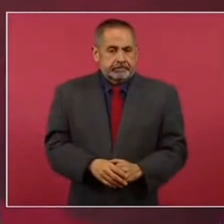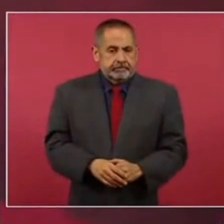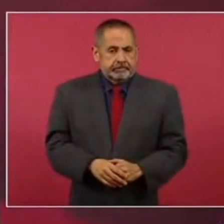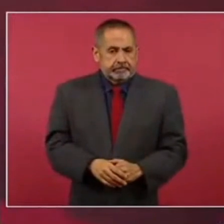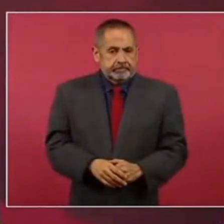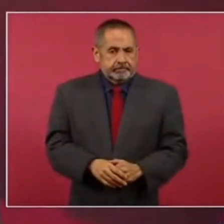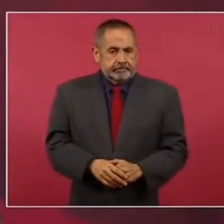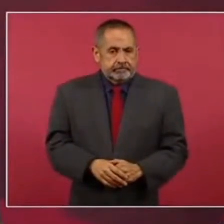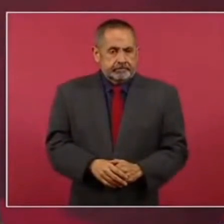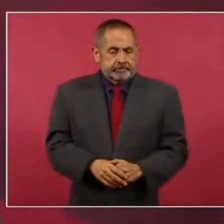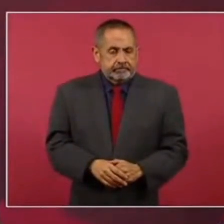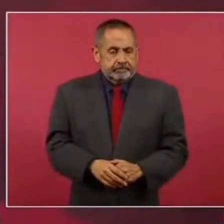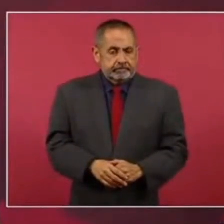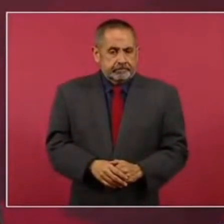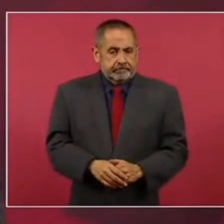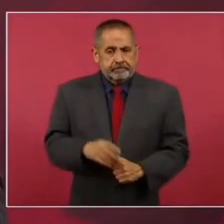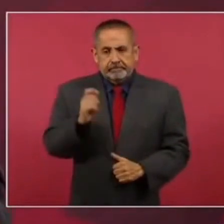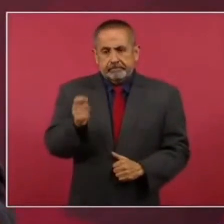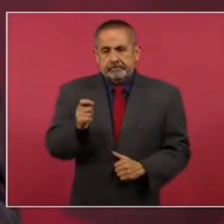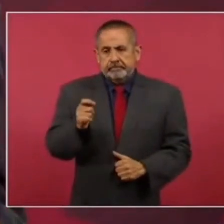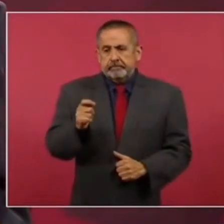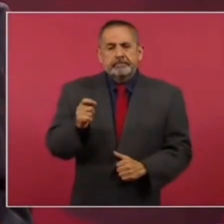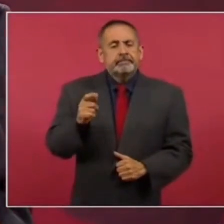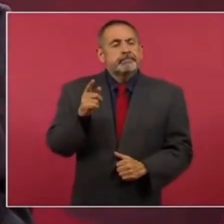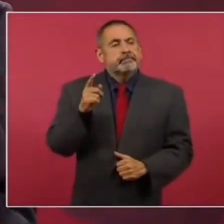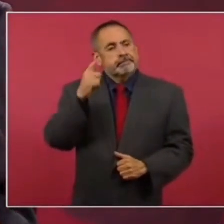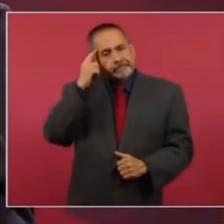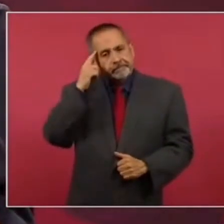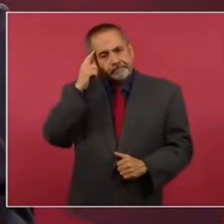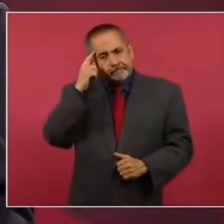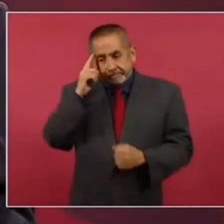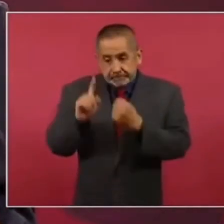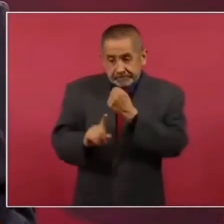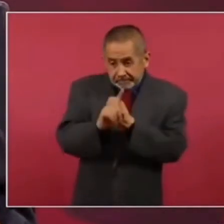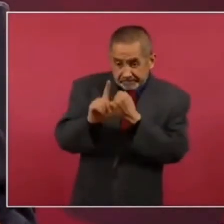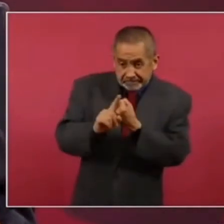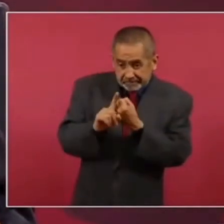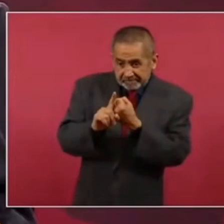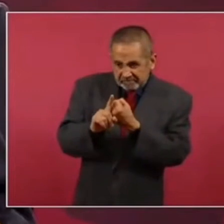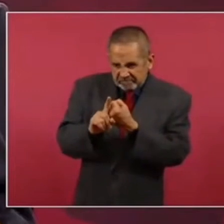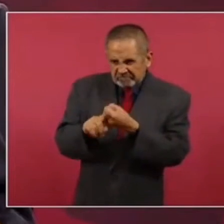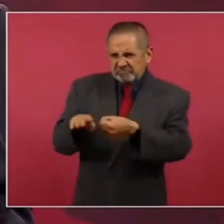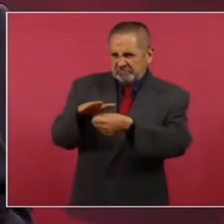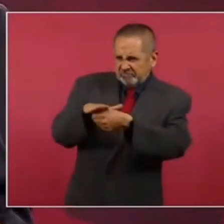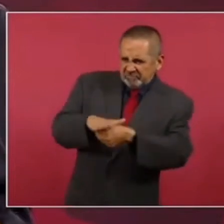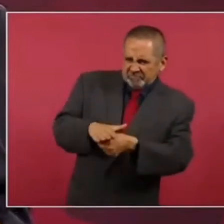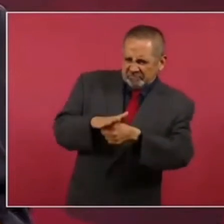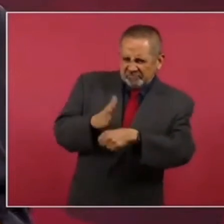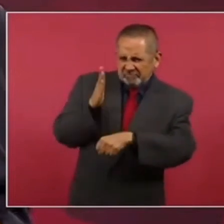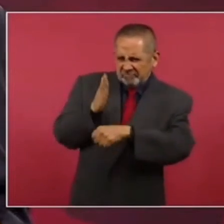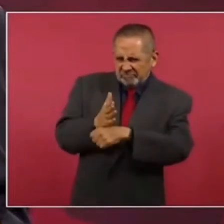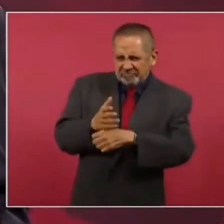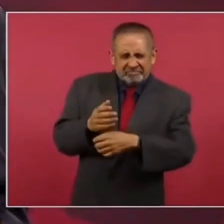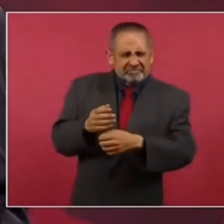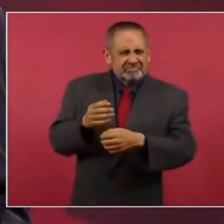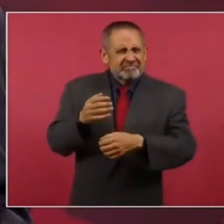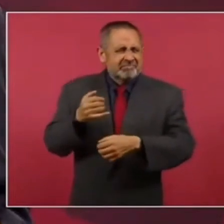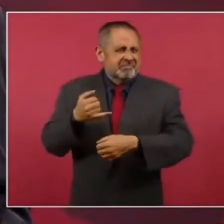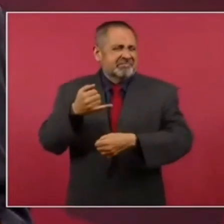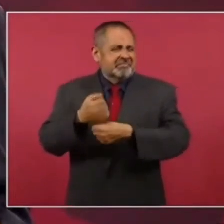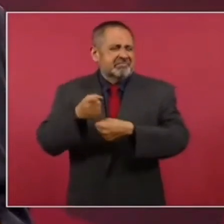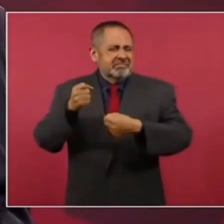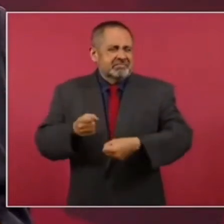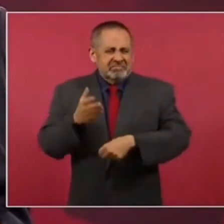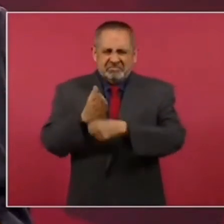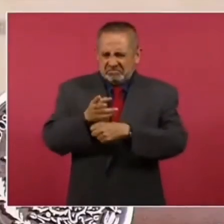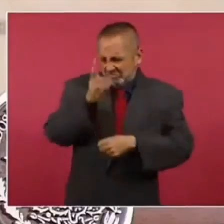que no se van a resolver los problemas de inseguridad, de violencia,